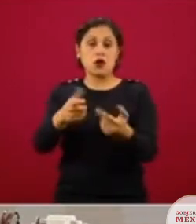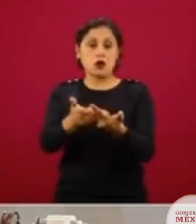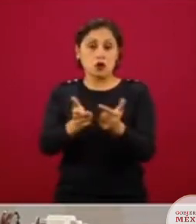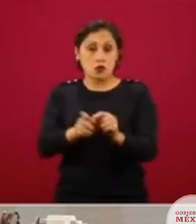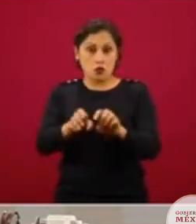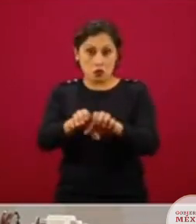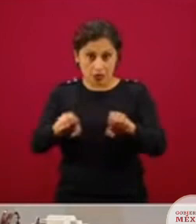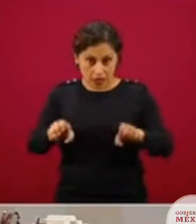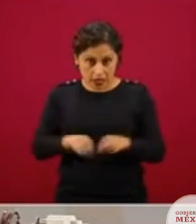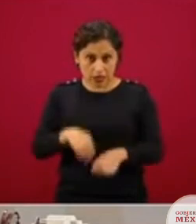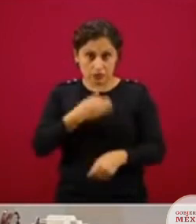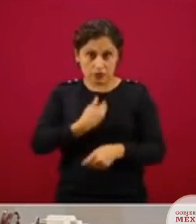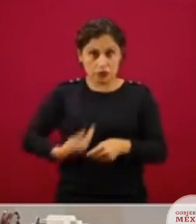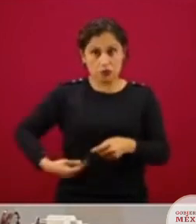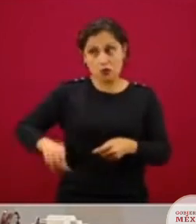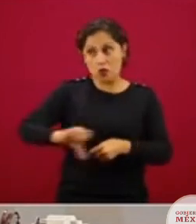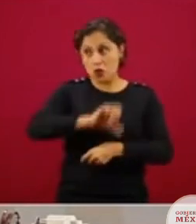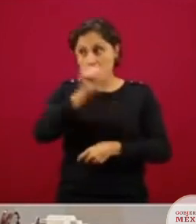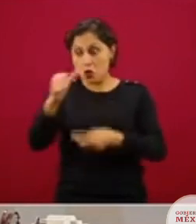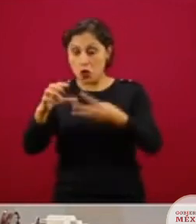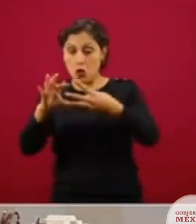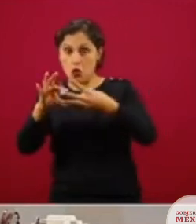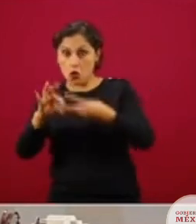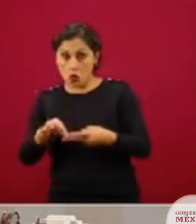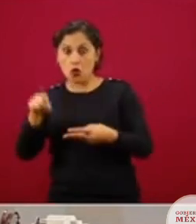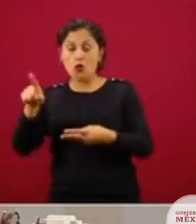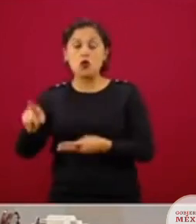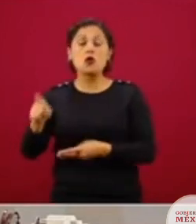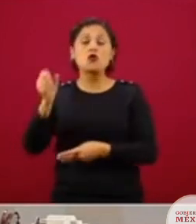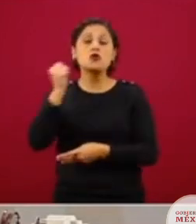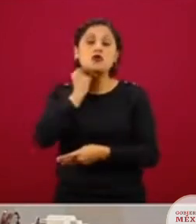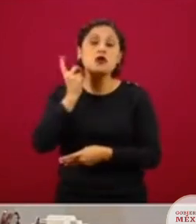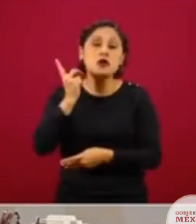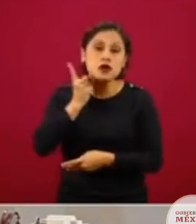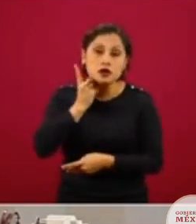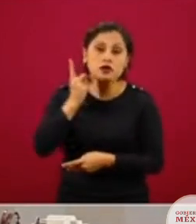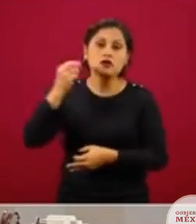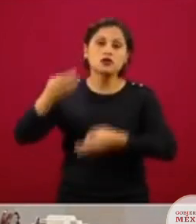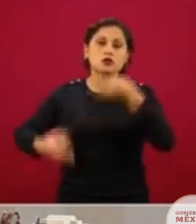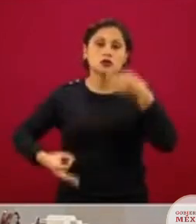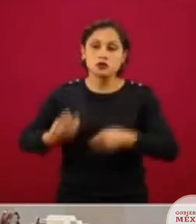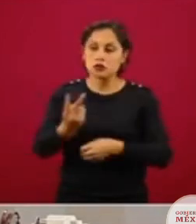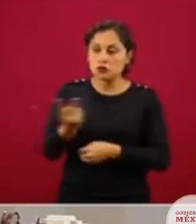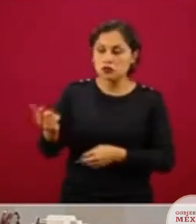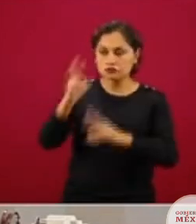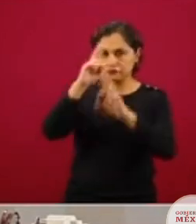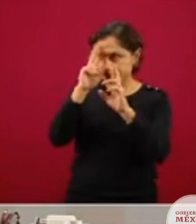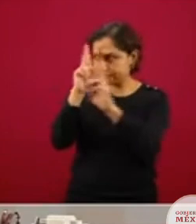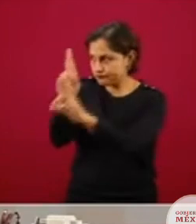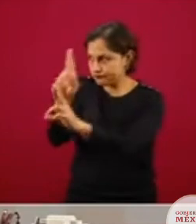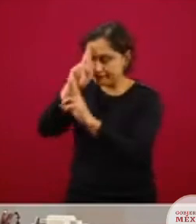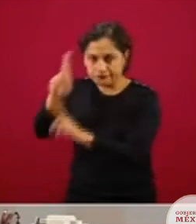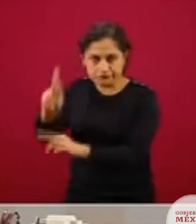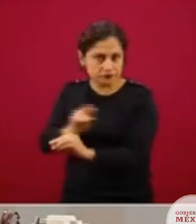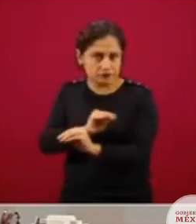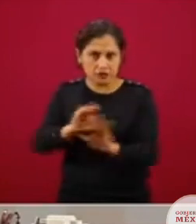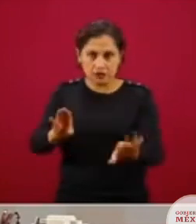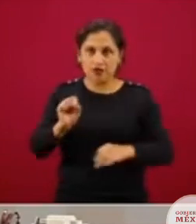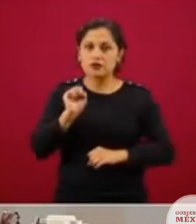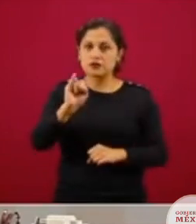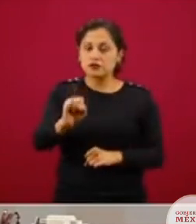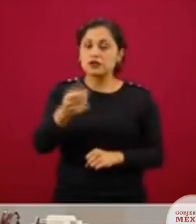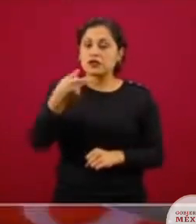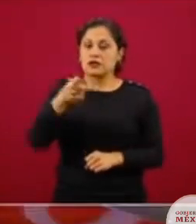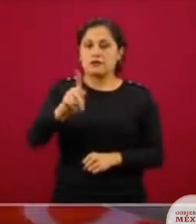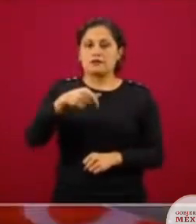los otros dos poderes merecen todo mi respeto y toda mi consideración. Entonces también me